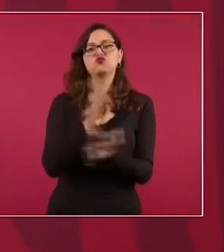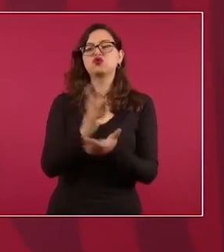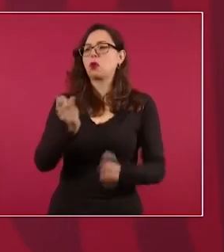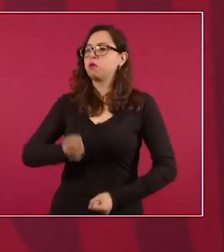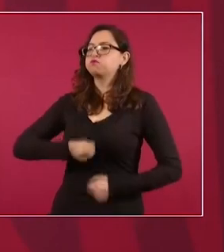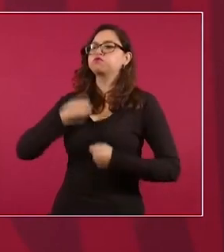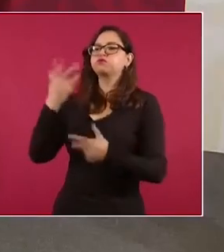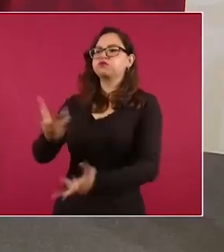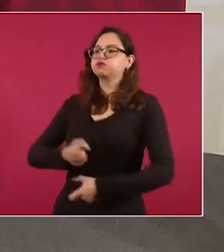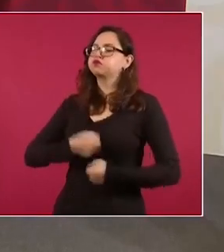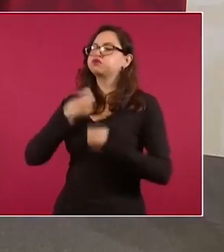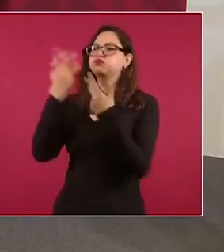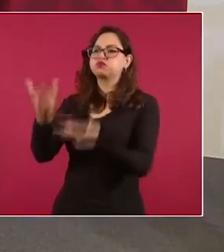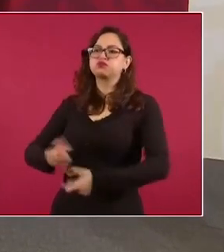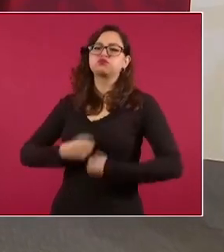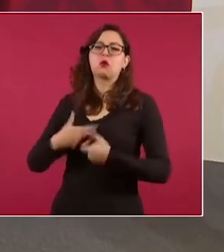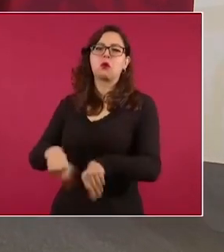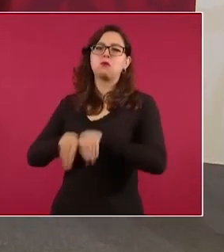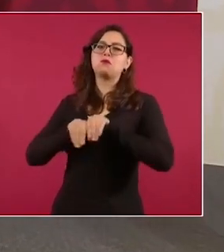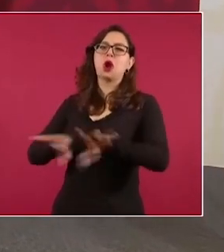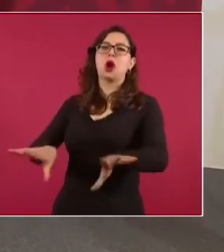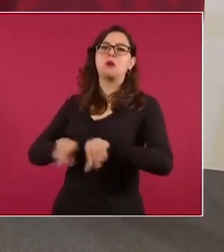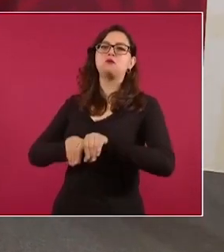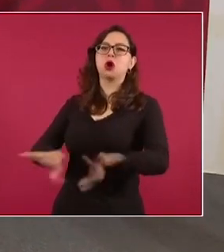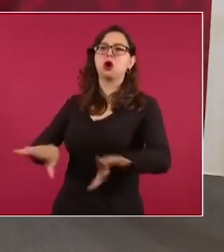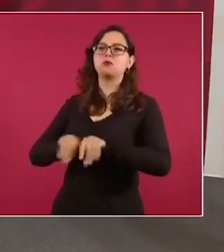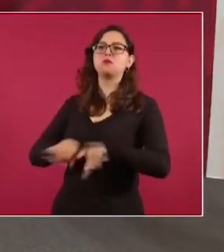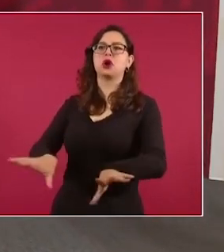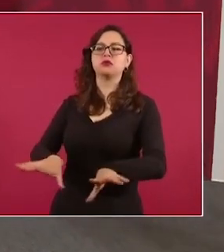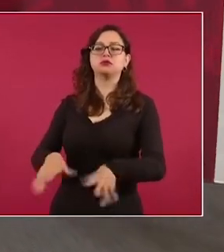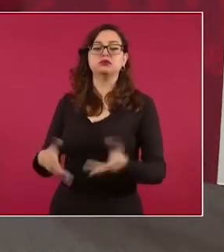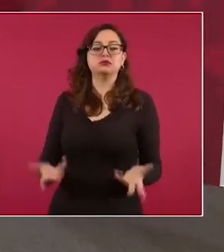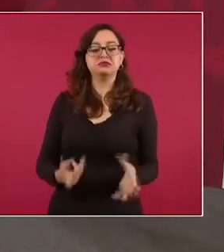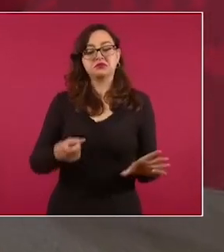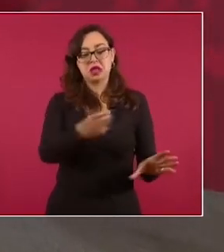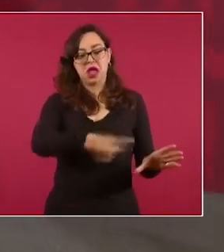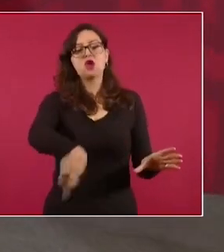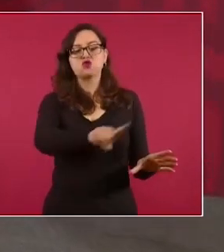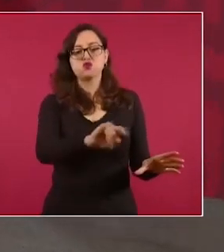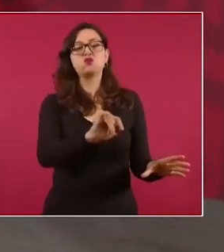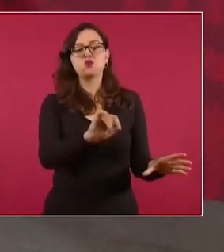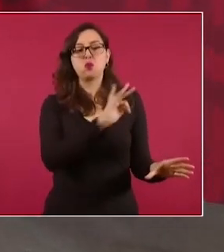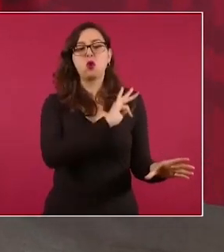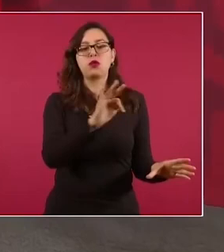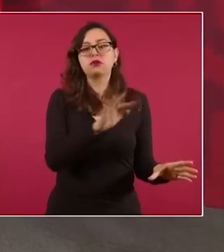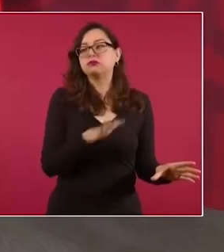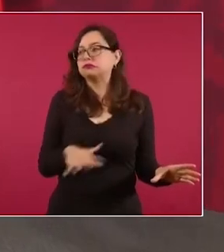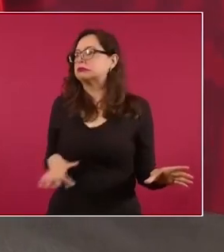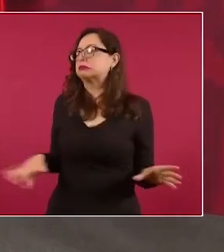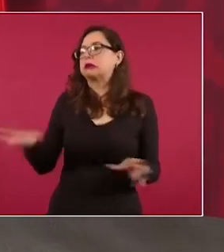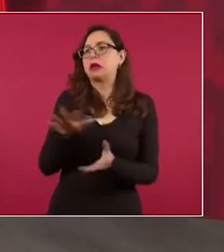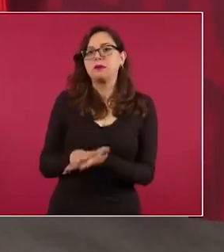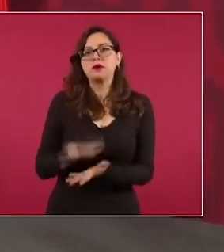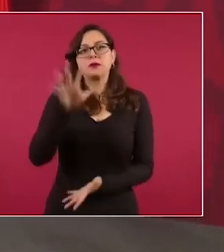apoyadores. Ahora es distinto.